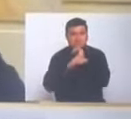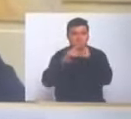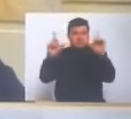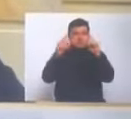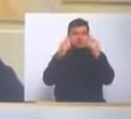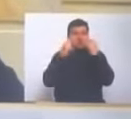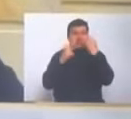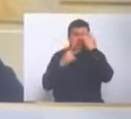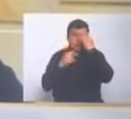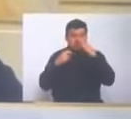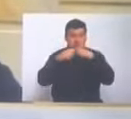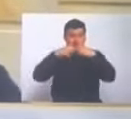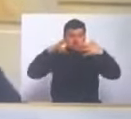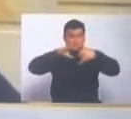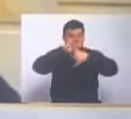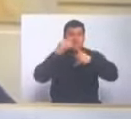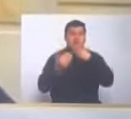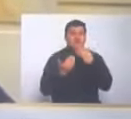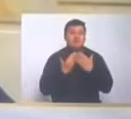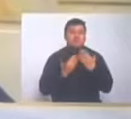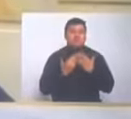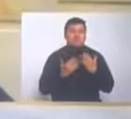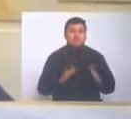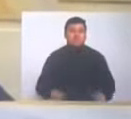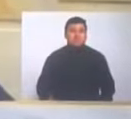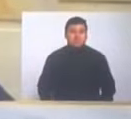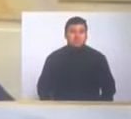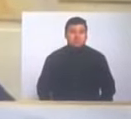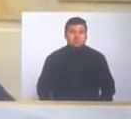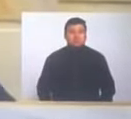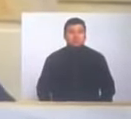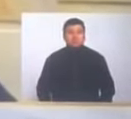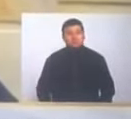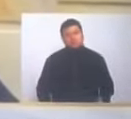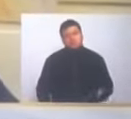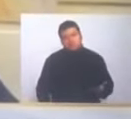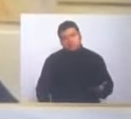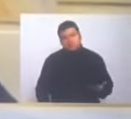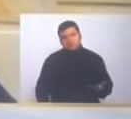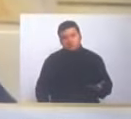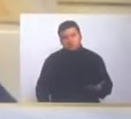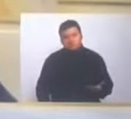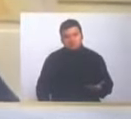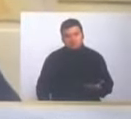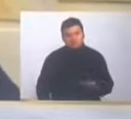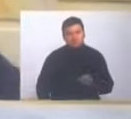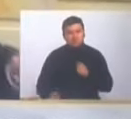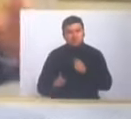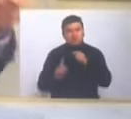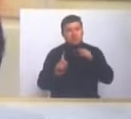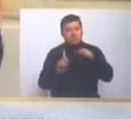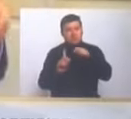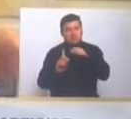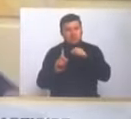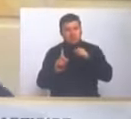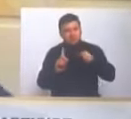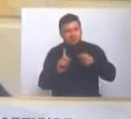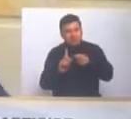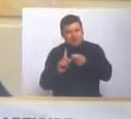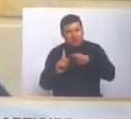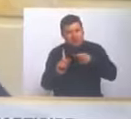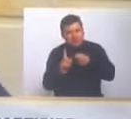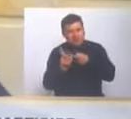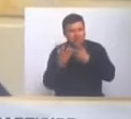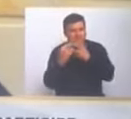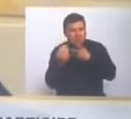situación de Electricaribe no es fácil es sostenible porque las deudas están congeladas